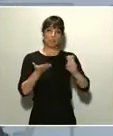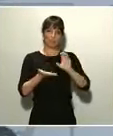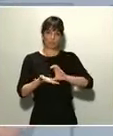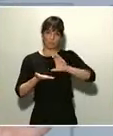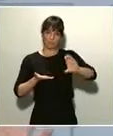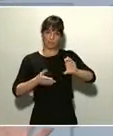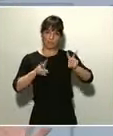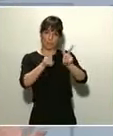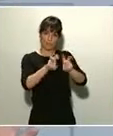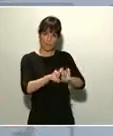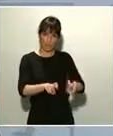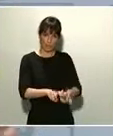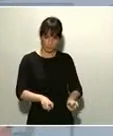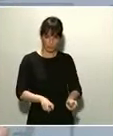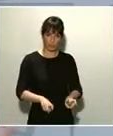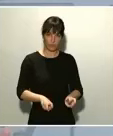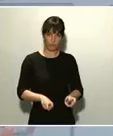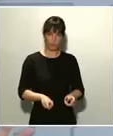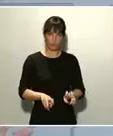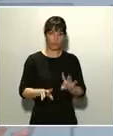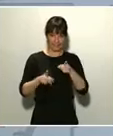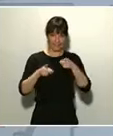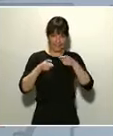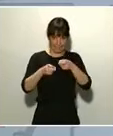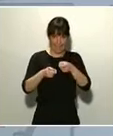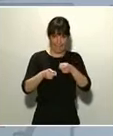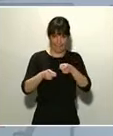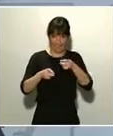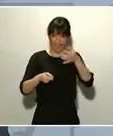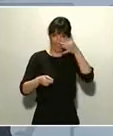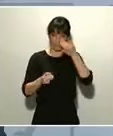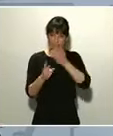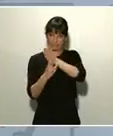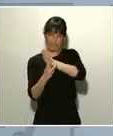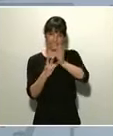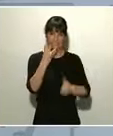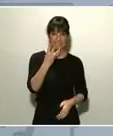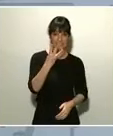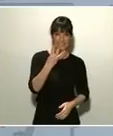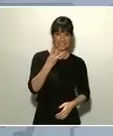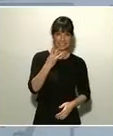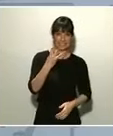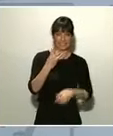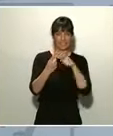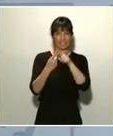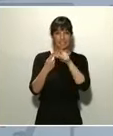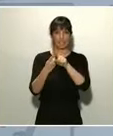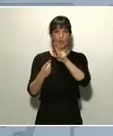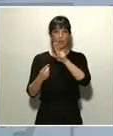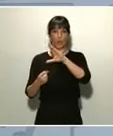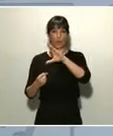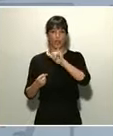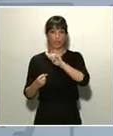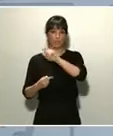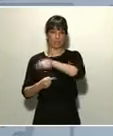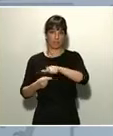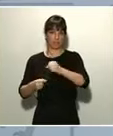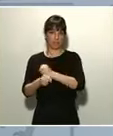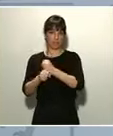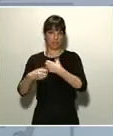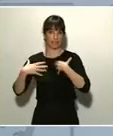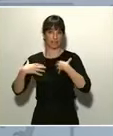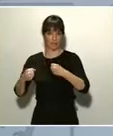Porque, hablando de guerra, esos son los tres frentes que tenemos. Tenemos el frente de las UCIs y del personal sanitario. Y ahí